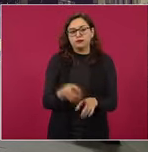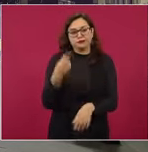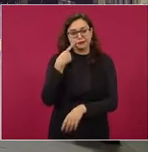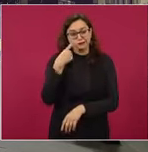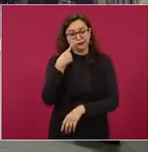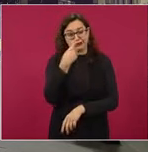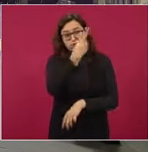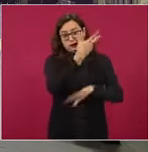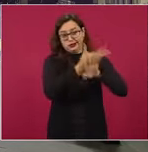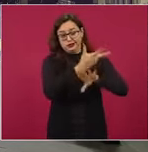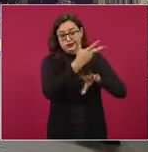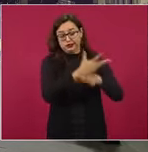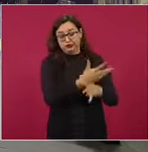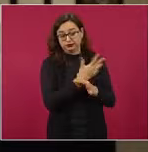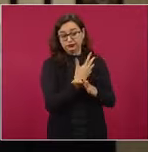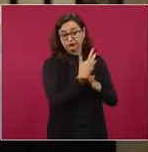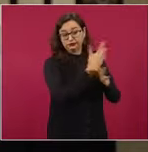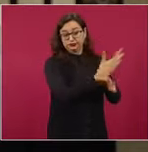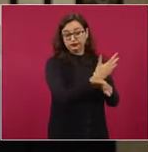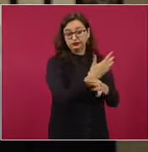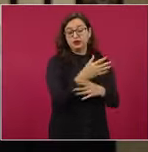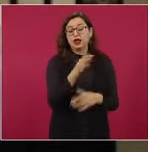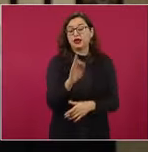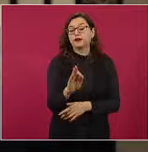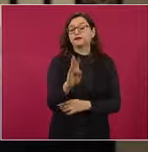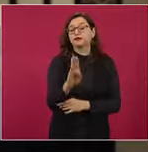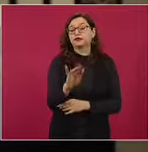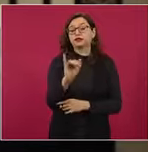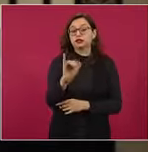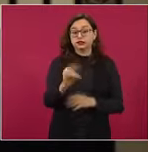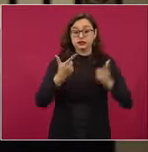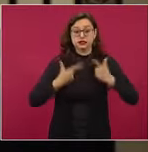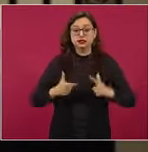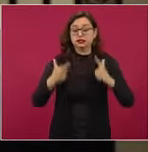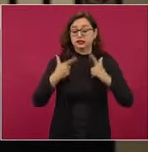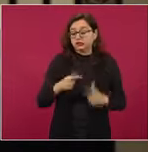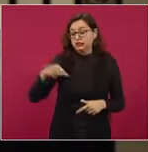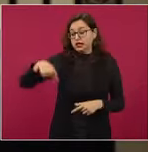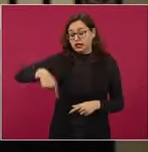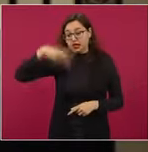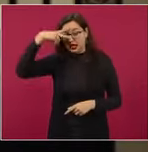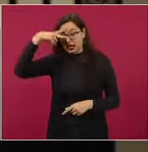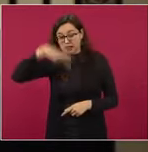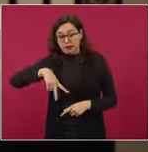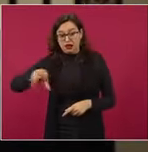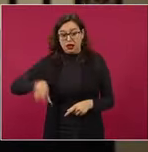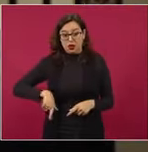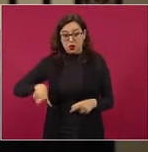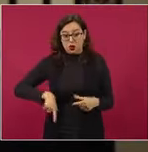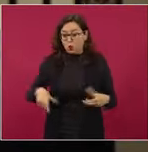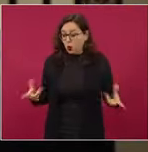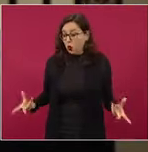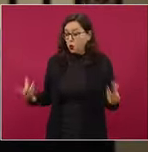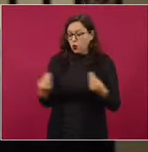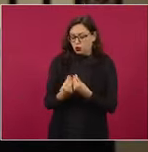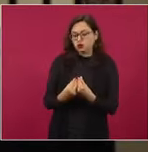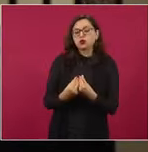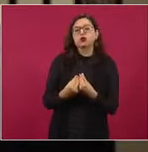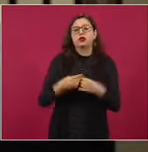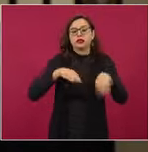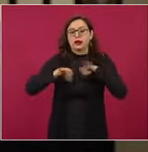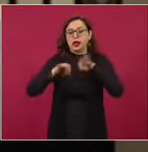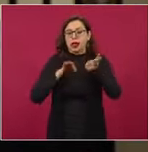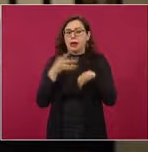por ejemplo, se colaborará con agencias como el FBI con el gobierno mexicano, pero se asegura el respeto a la soberanía.